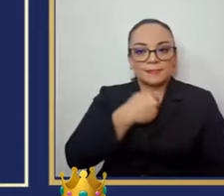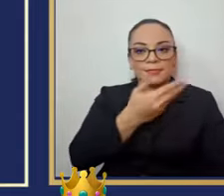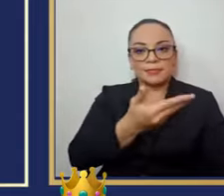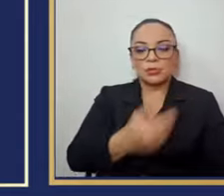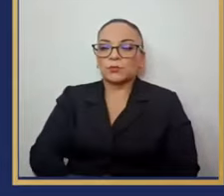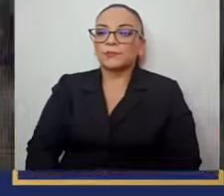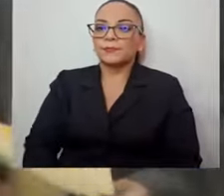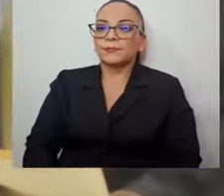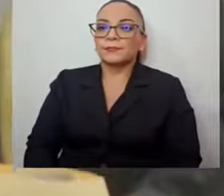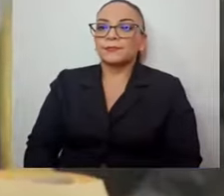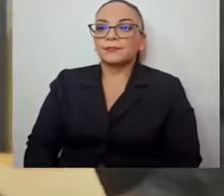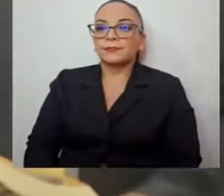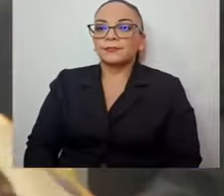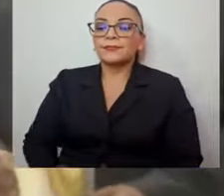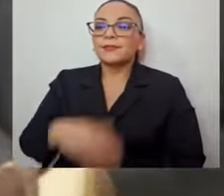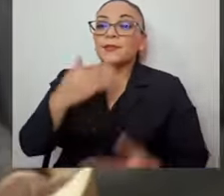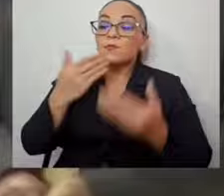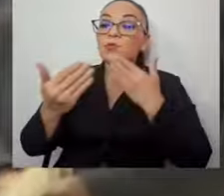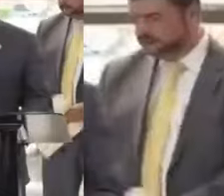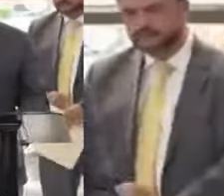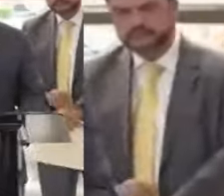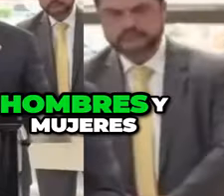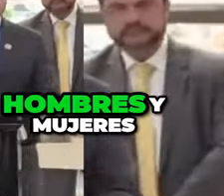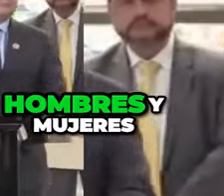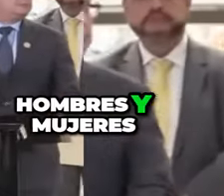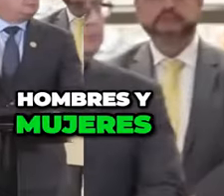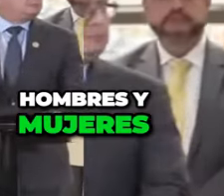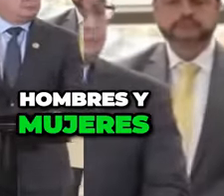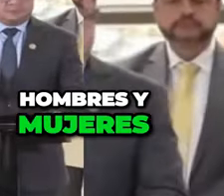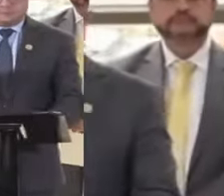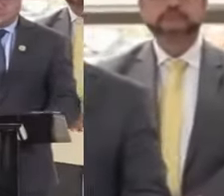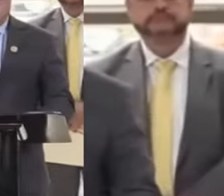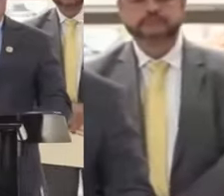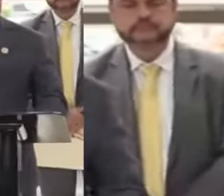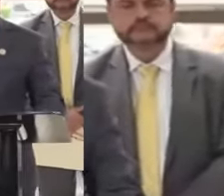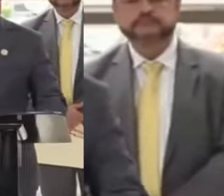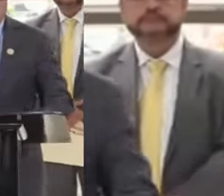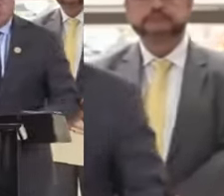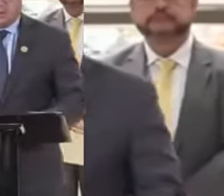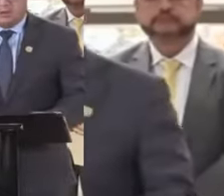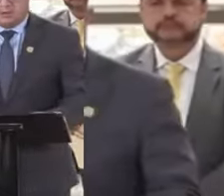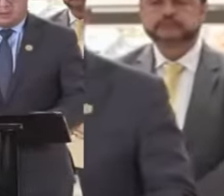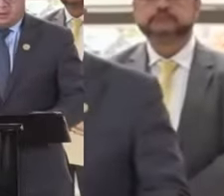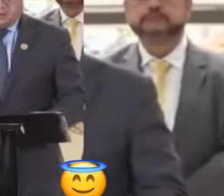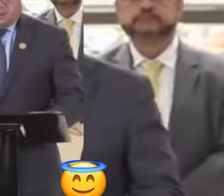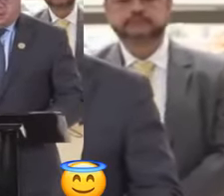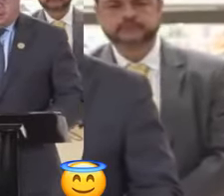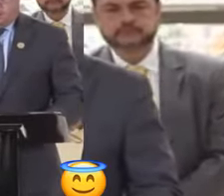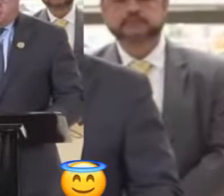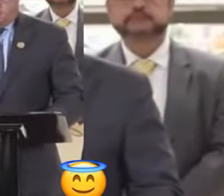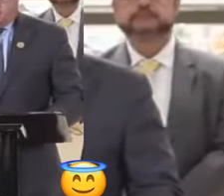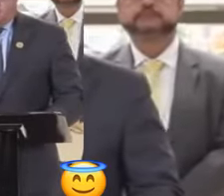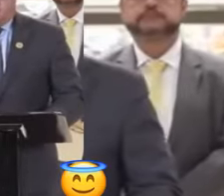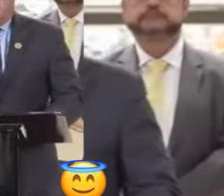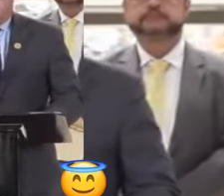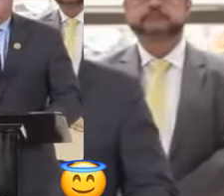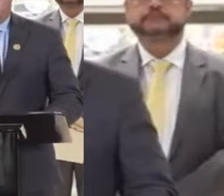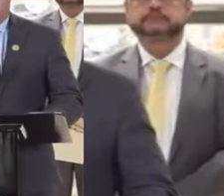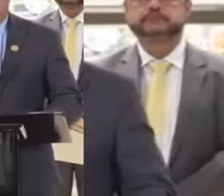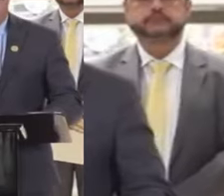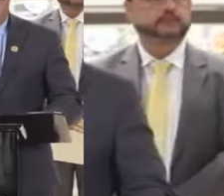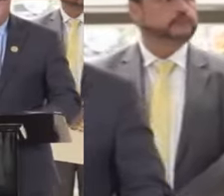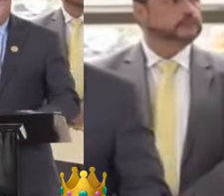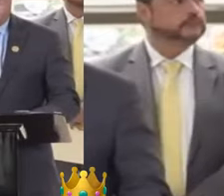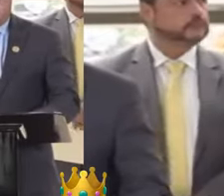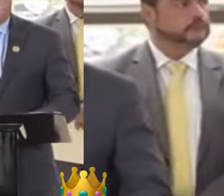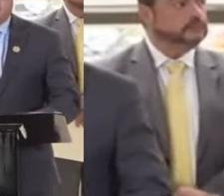y a los héroes de azul, hombres y mujeres. Señor Ministro de Justicia y Paz.